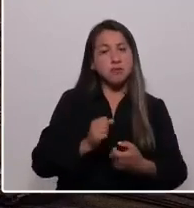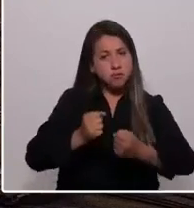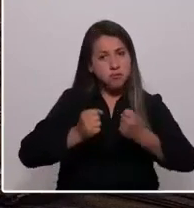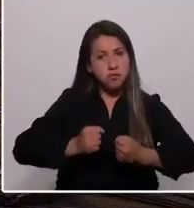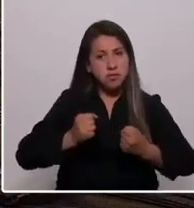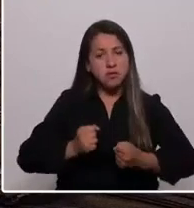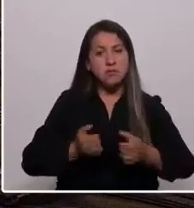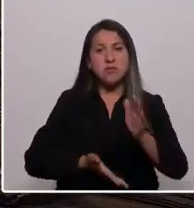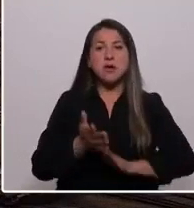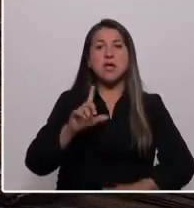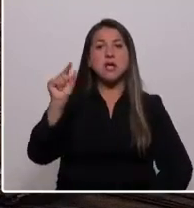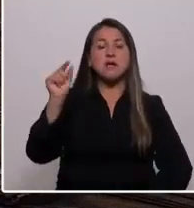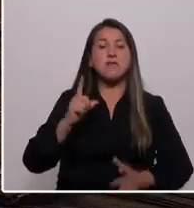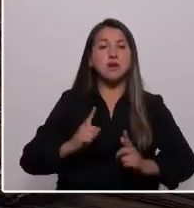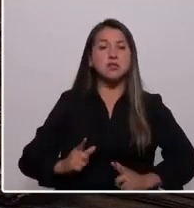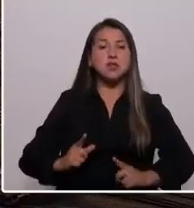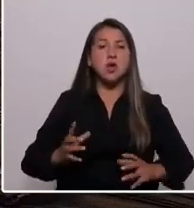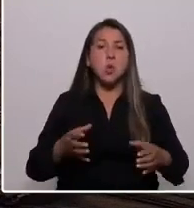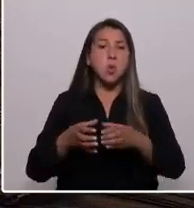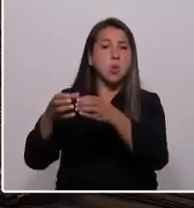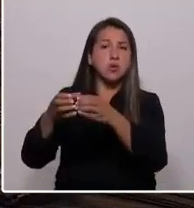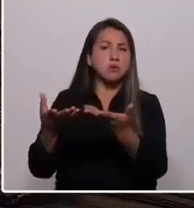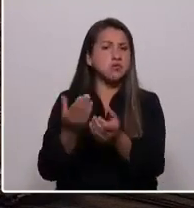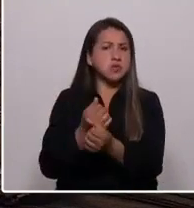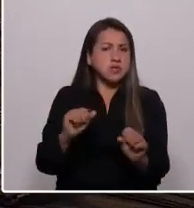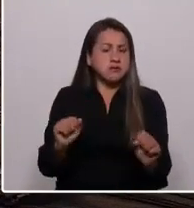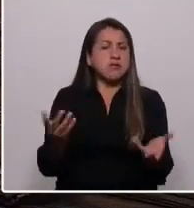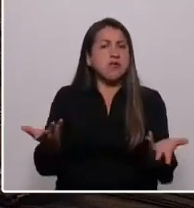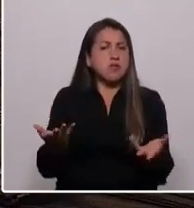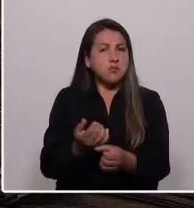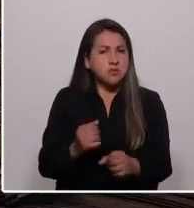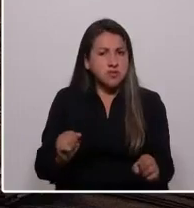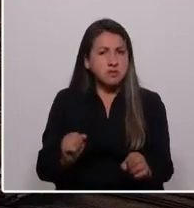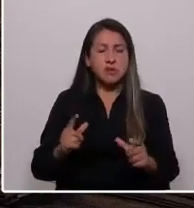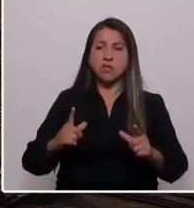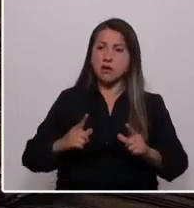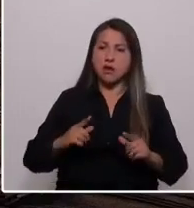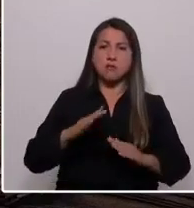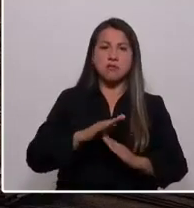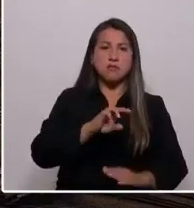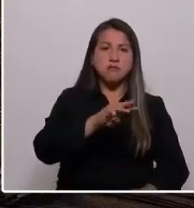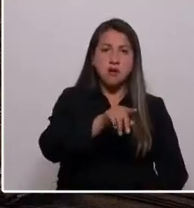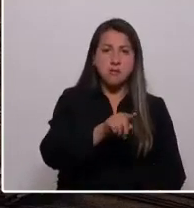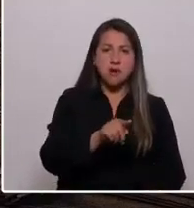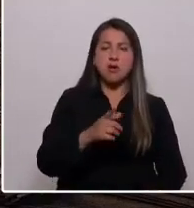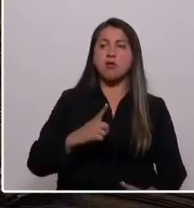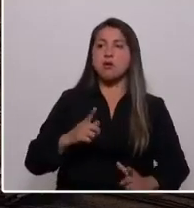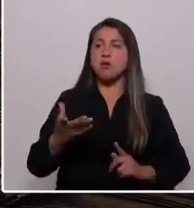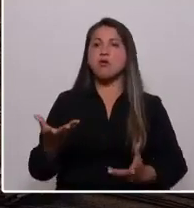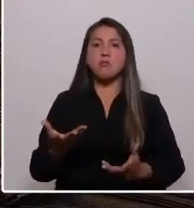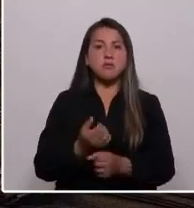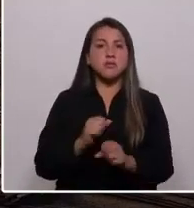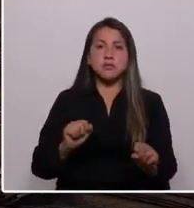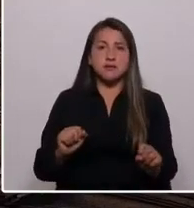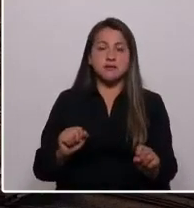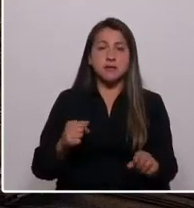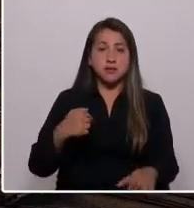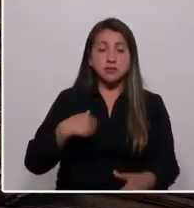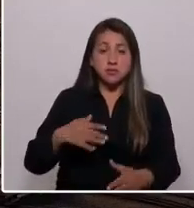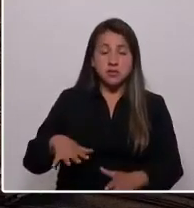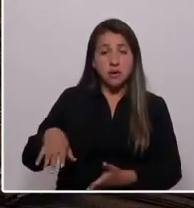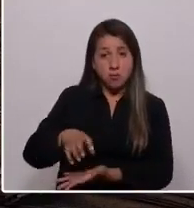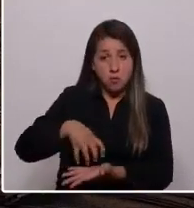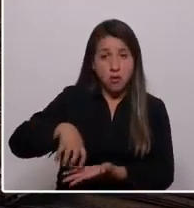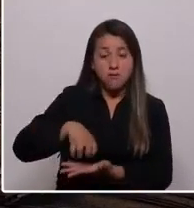fuéramos de vacaciones juntos, papá? ¿Cómo es que nunca te pudiste tomar un descanso, mamá? Vengo también de Olivar, un pueblo